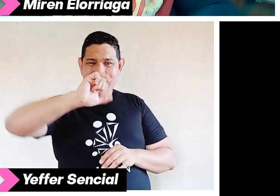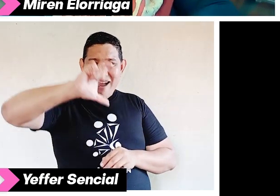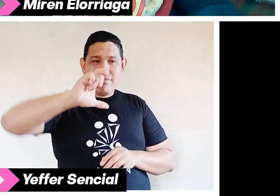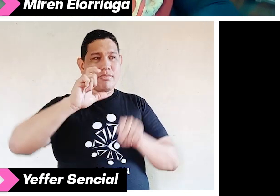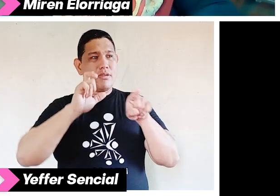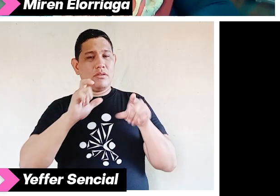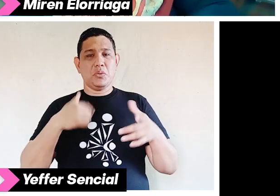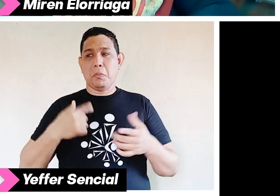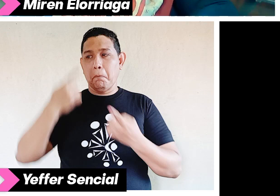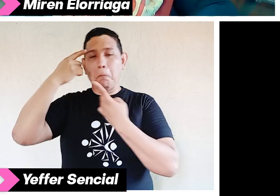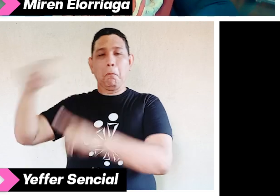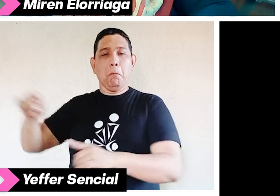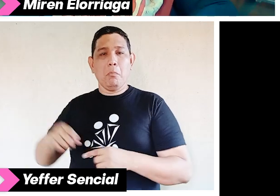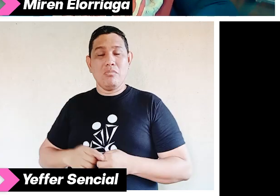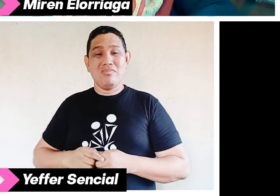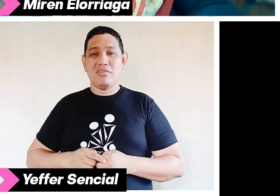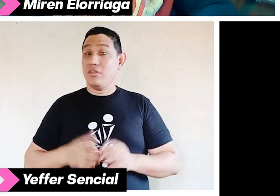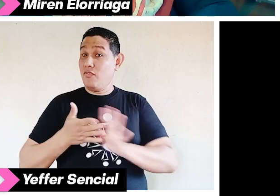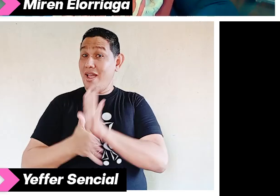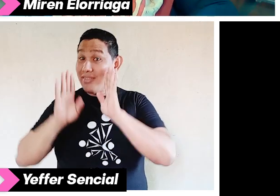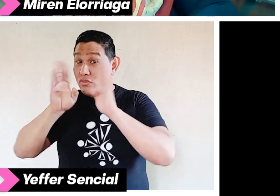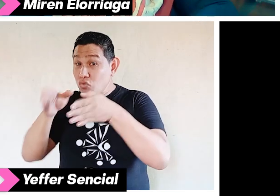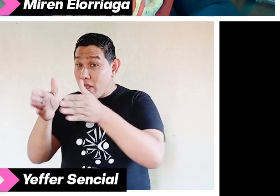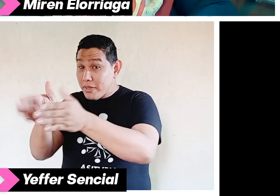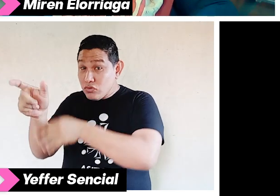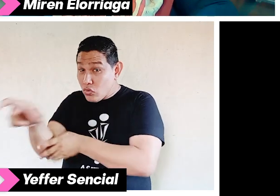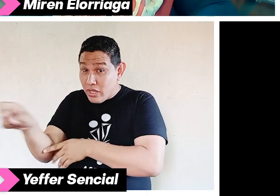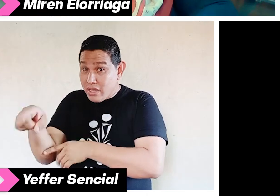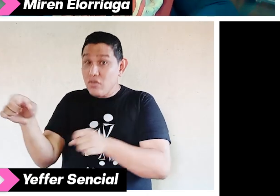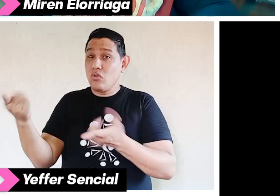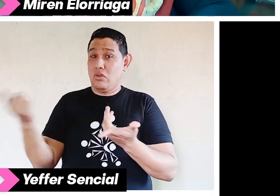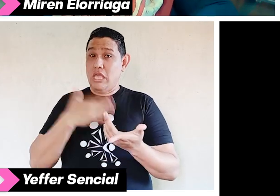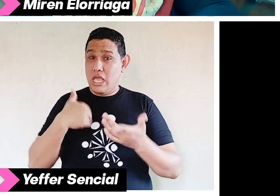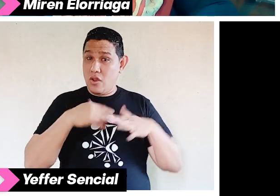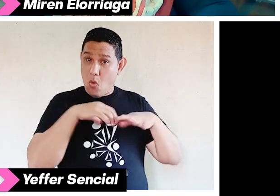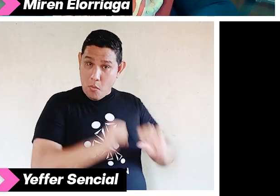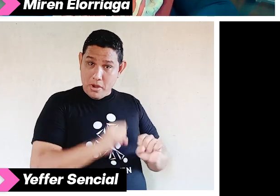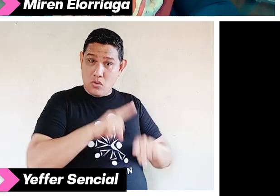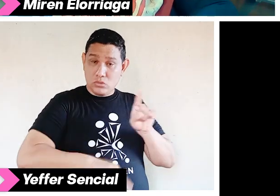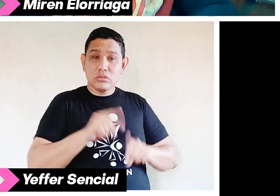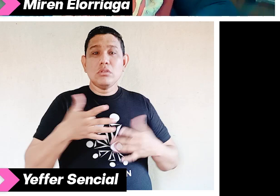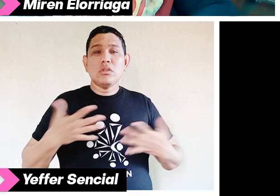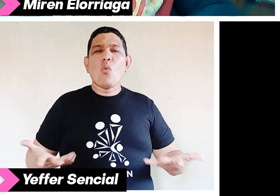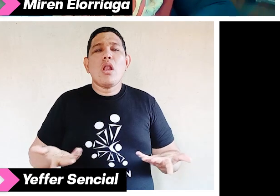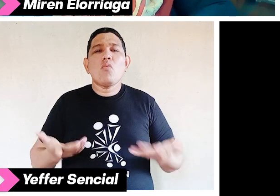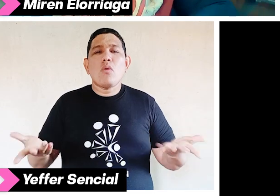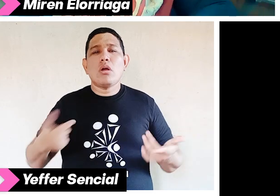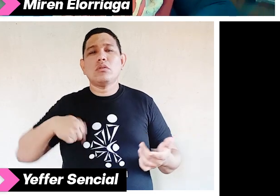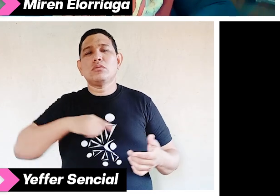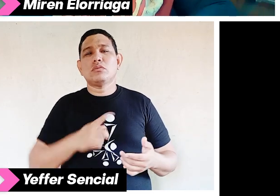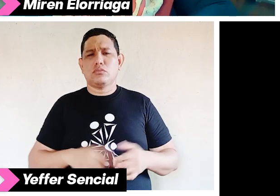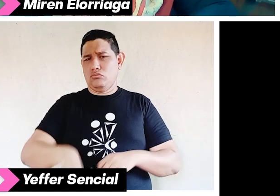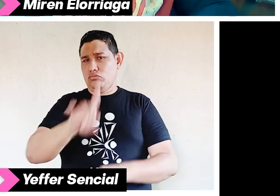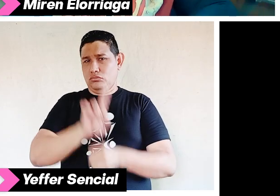al hablar de atención al cliente es pensar en quién piensa que es tu cliente. O sea, solamente